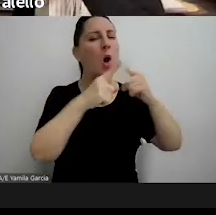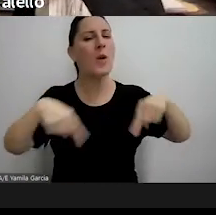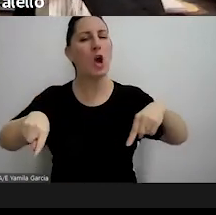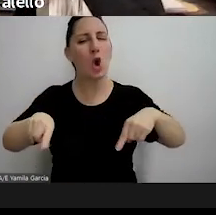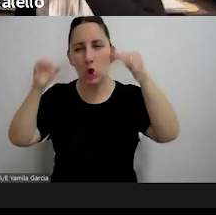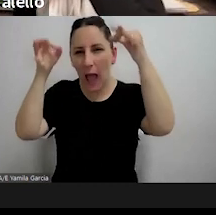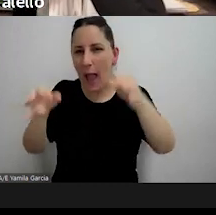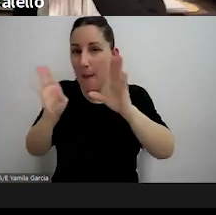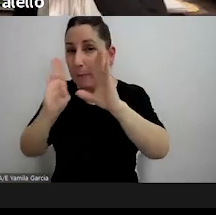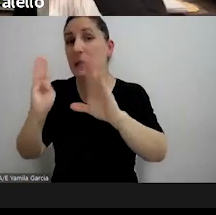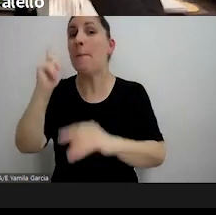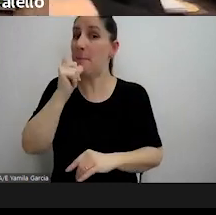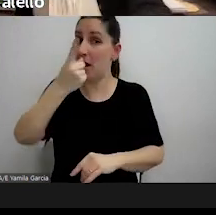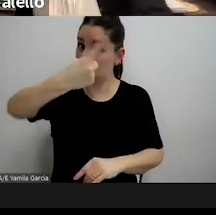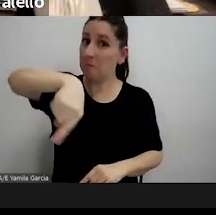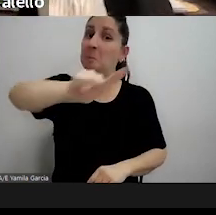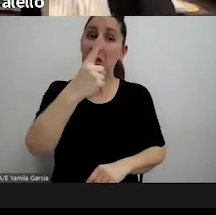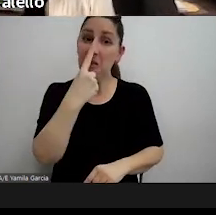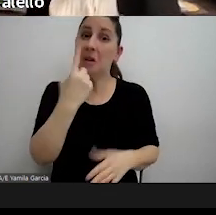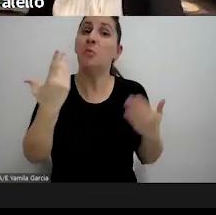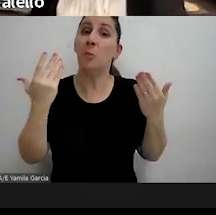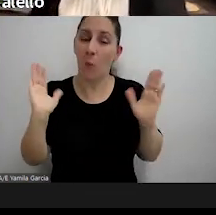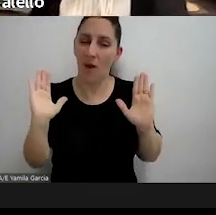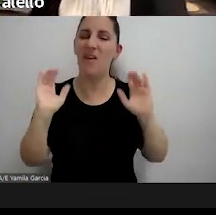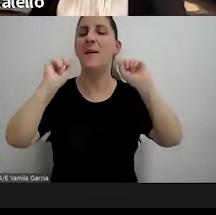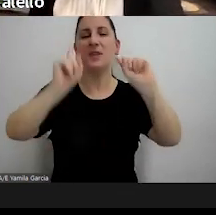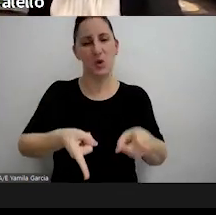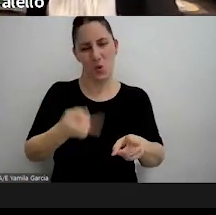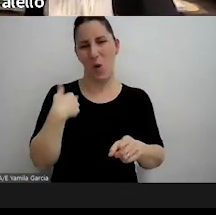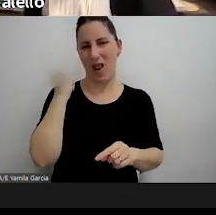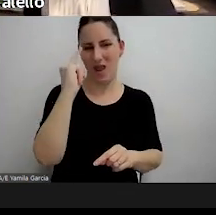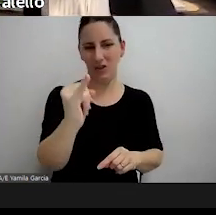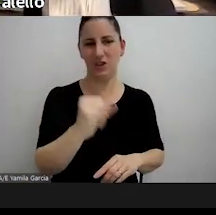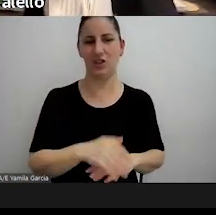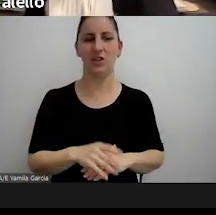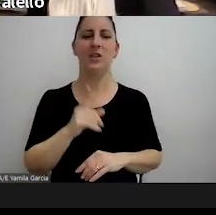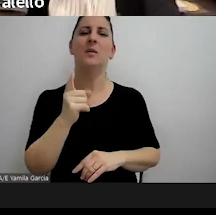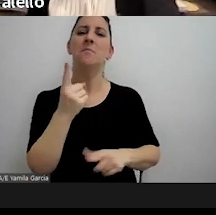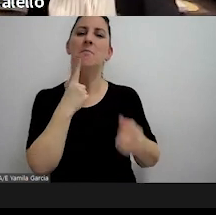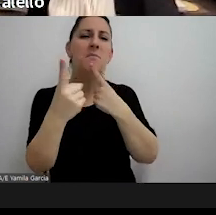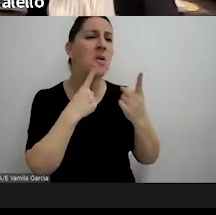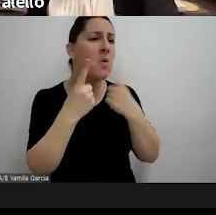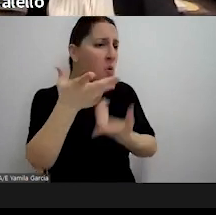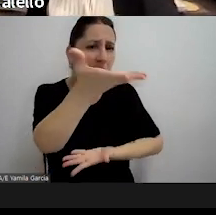parecía que podían ser de interés de todos modos como les decía estoy abierta a las preguntas